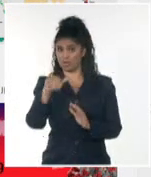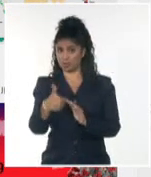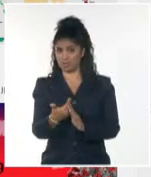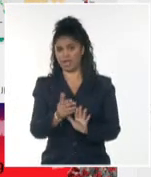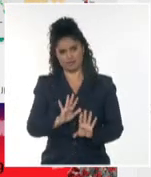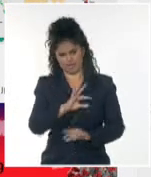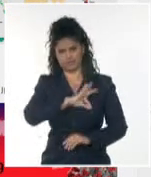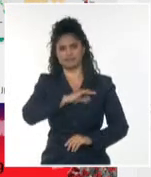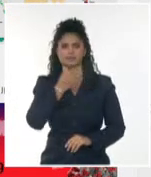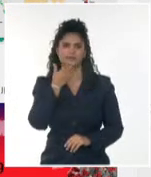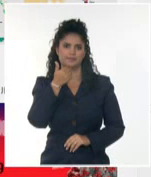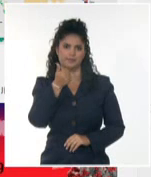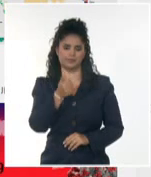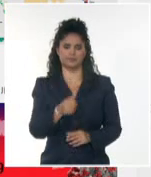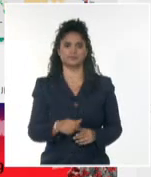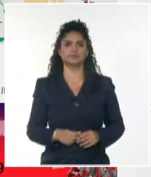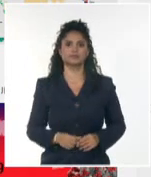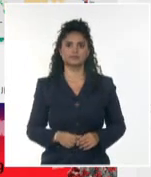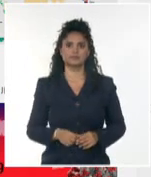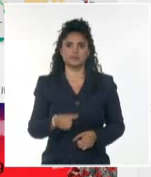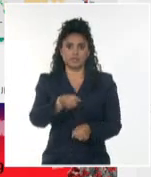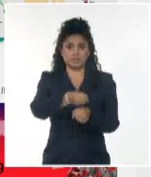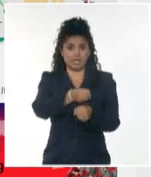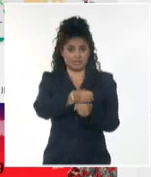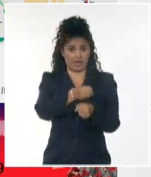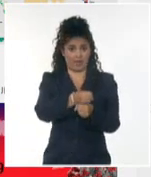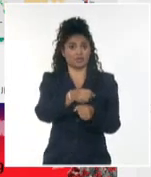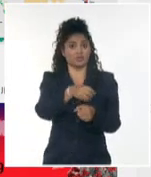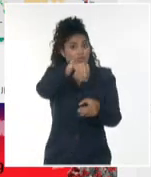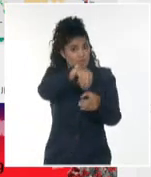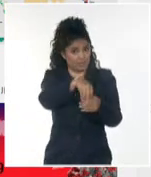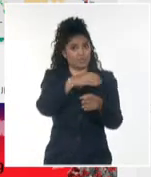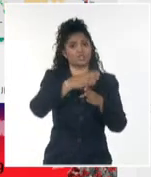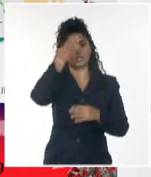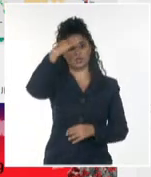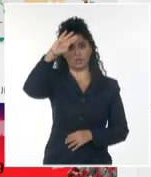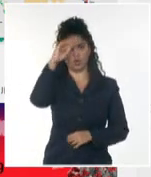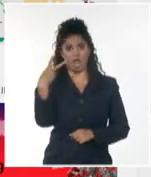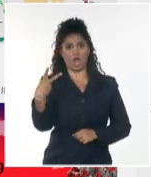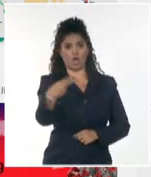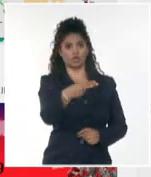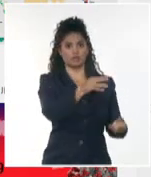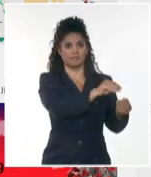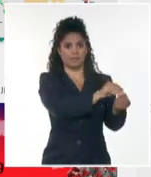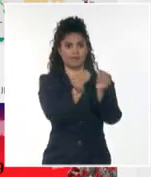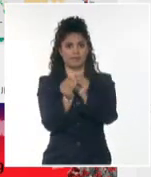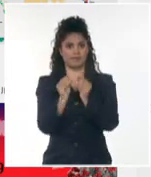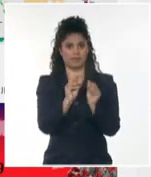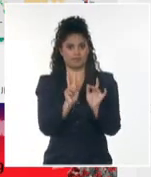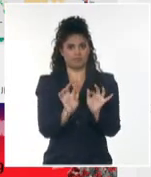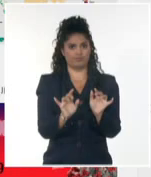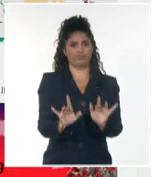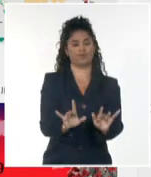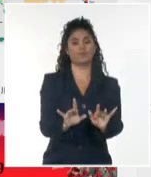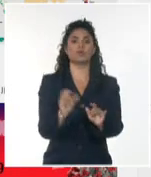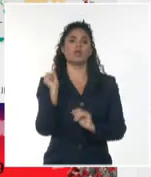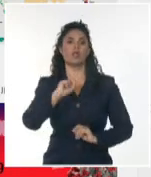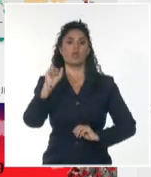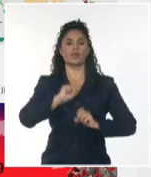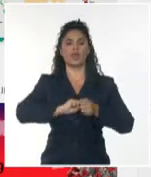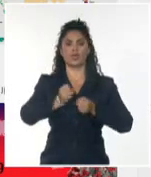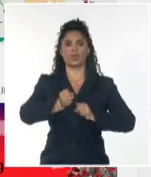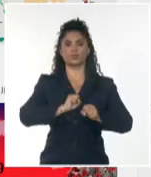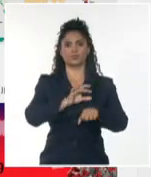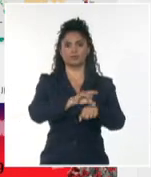enfermedad. Se desarrollan acciones entomoepidemiológicas para cortar la cadena de transmisión y lograr el control de la enfermedad en el menor